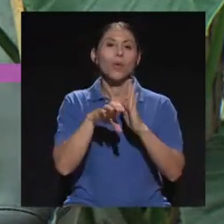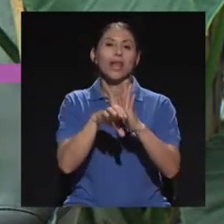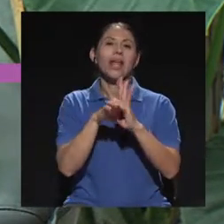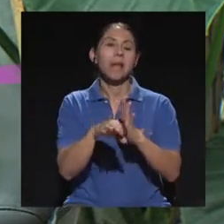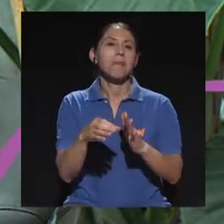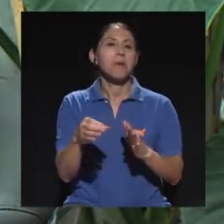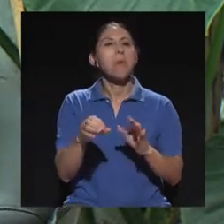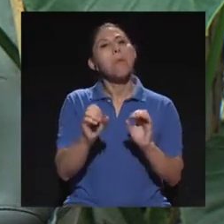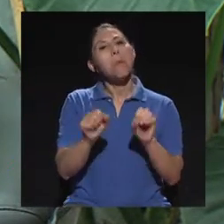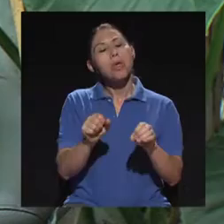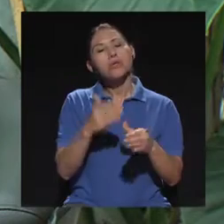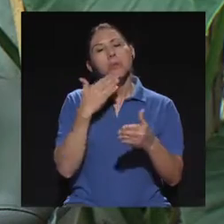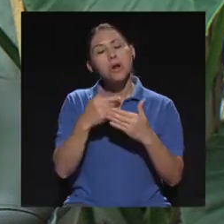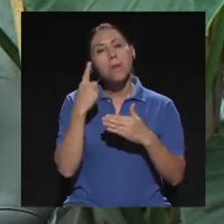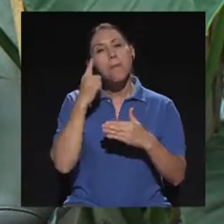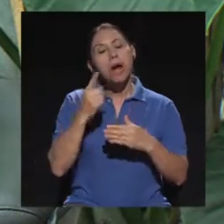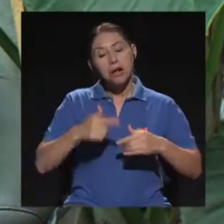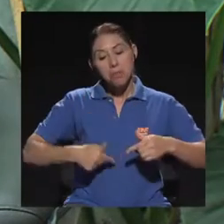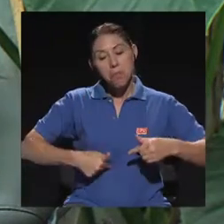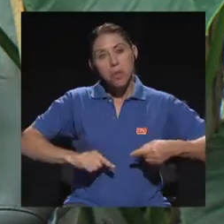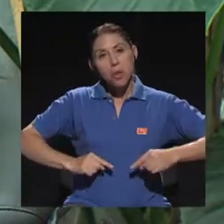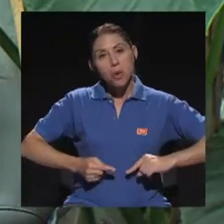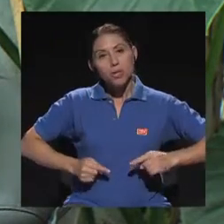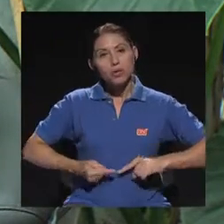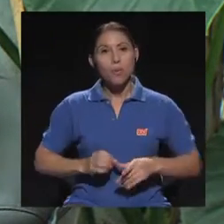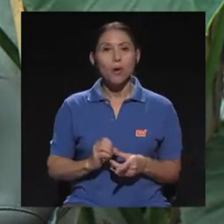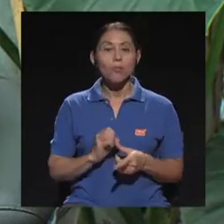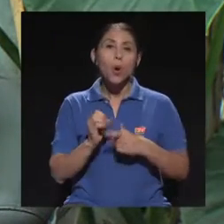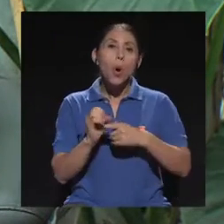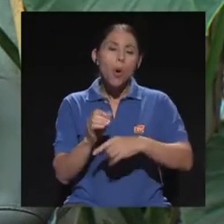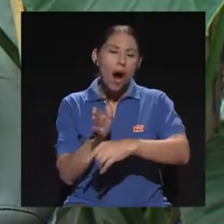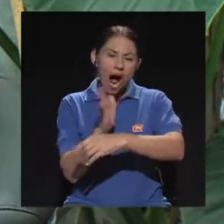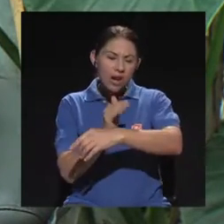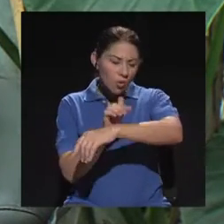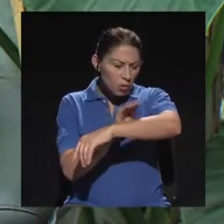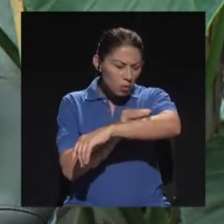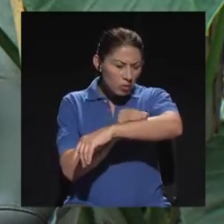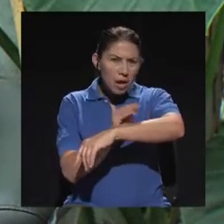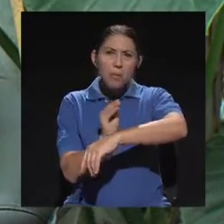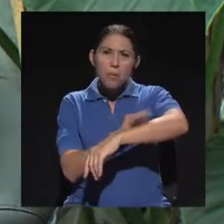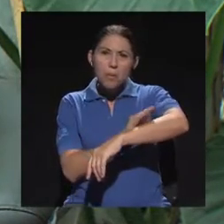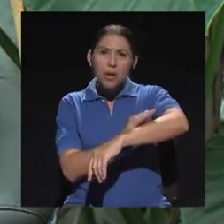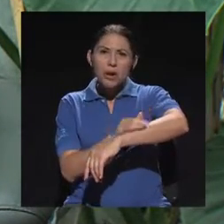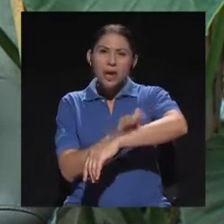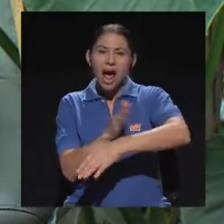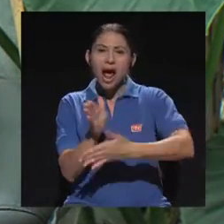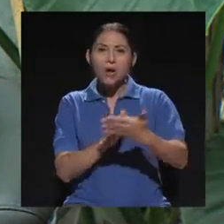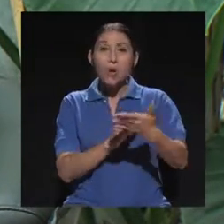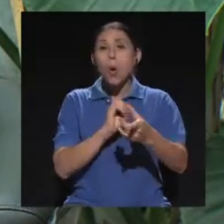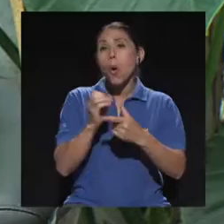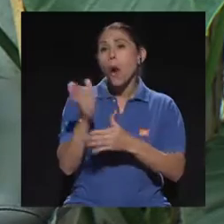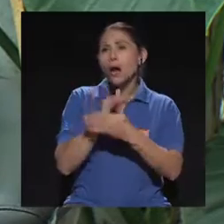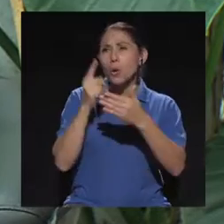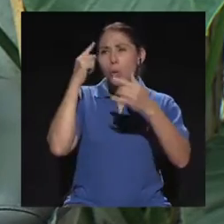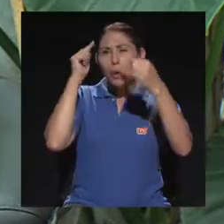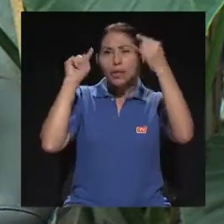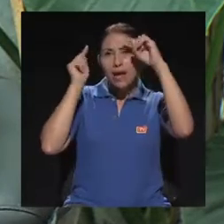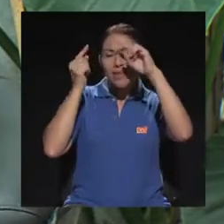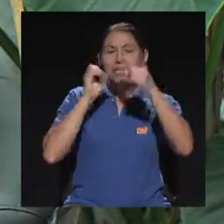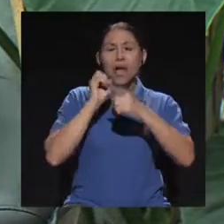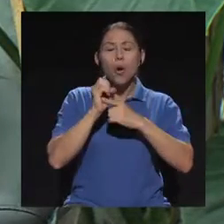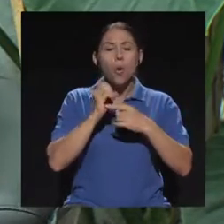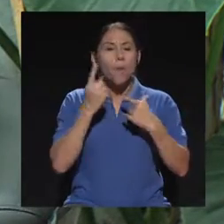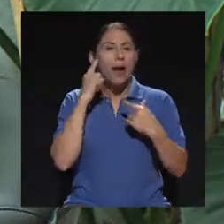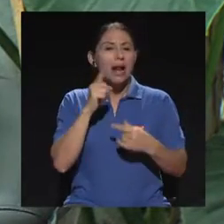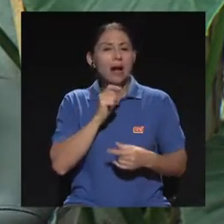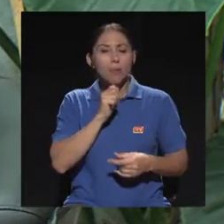para un dolor de estómago, para algo en la piel que yo me pueda poner, para que me duele la cabeza, para el vómito, para